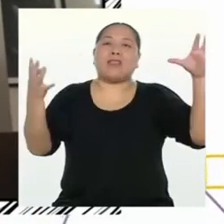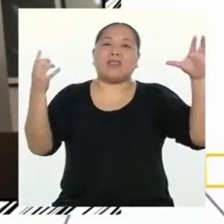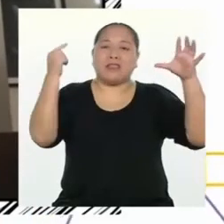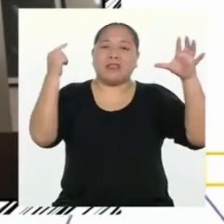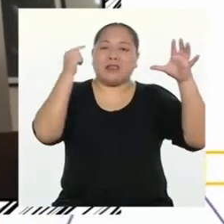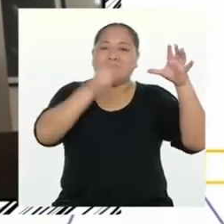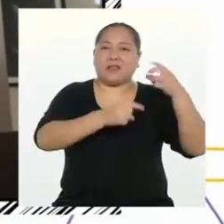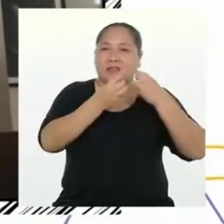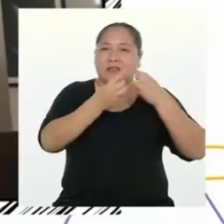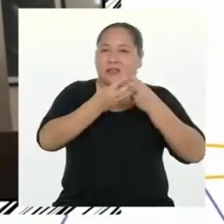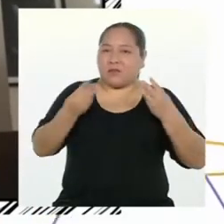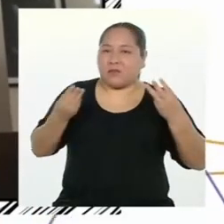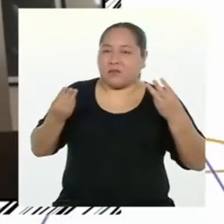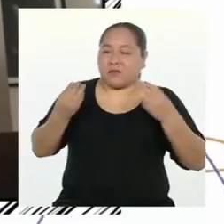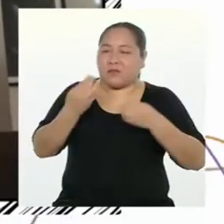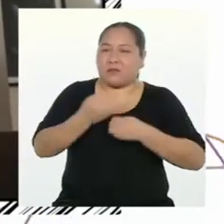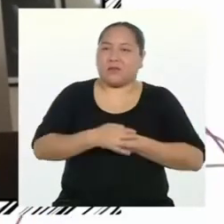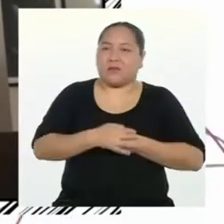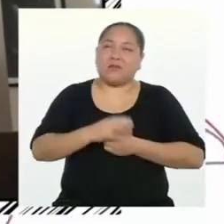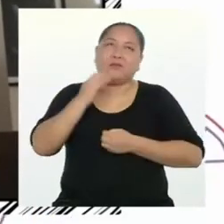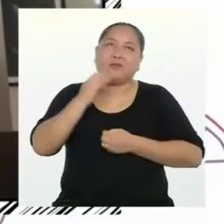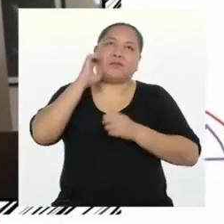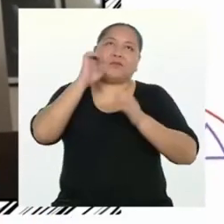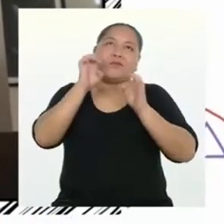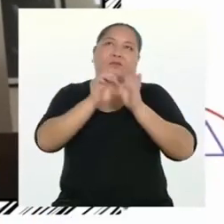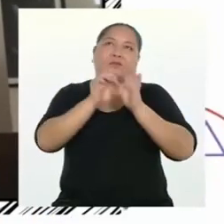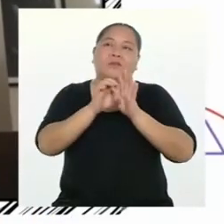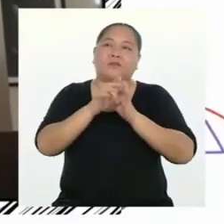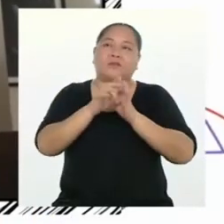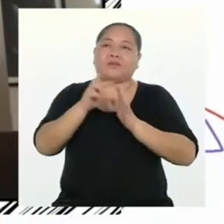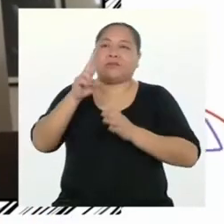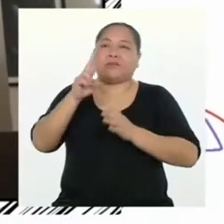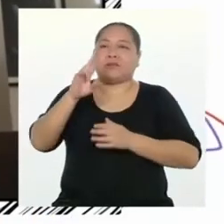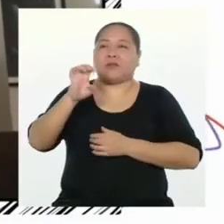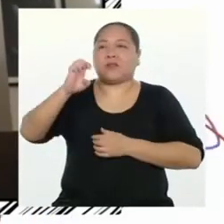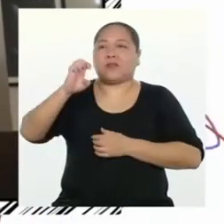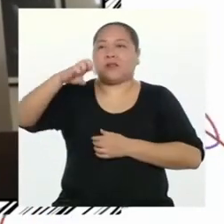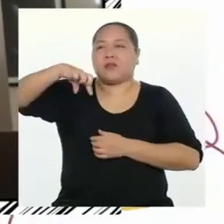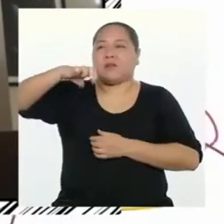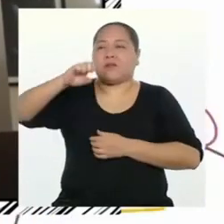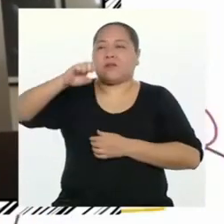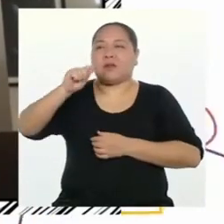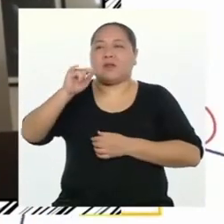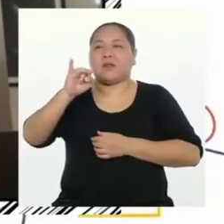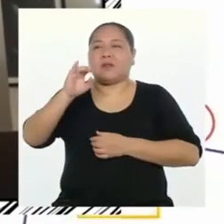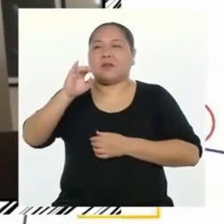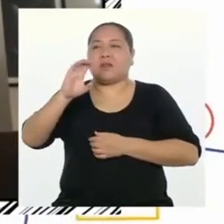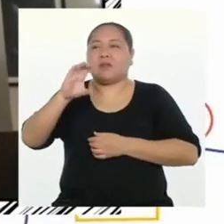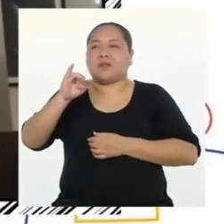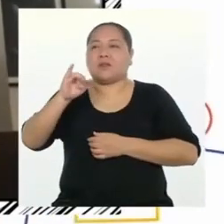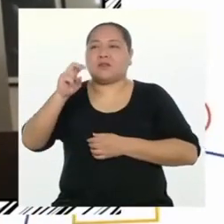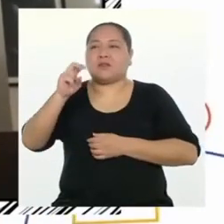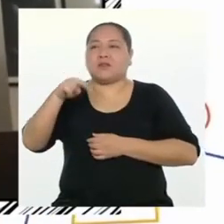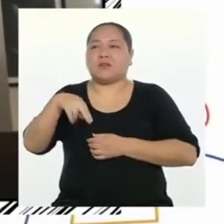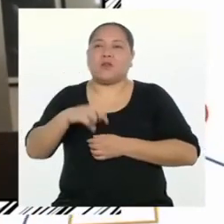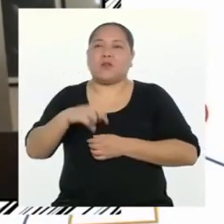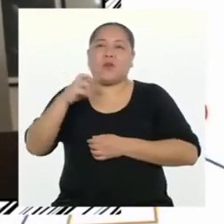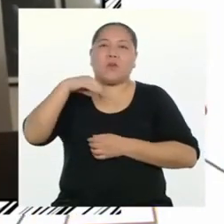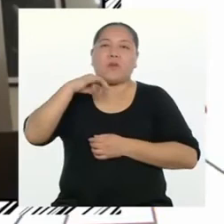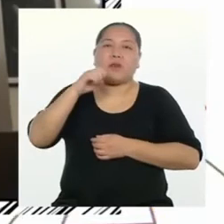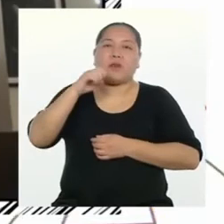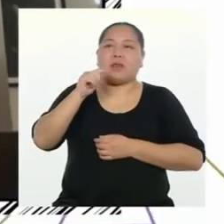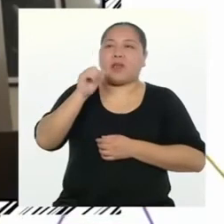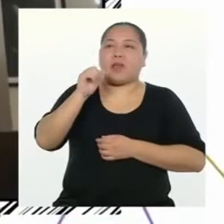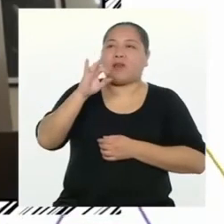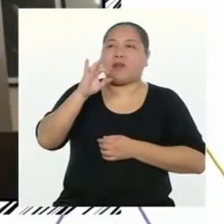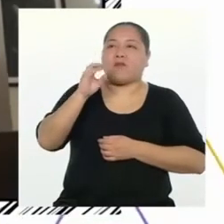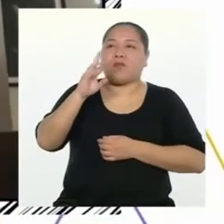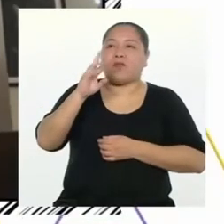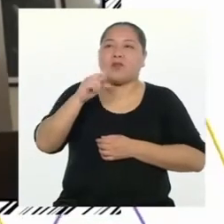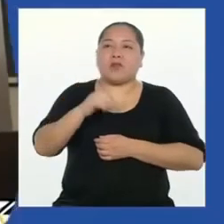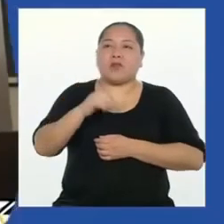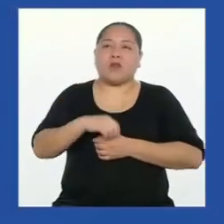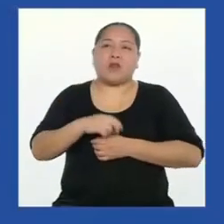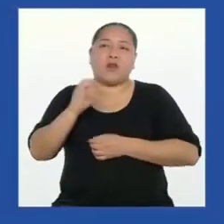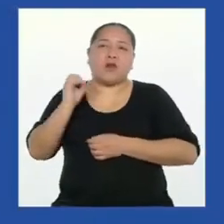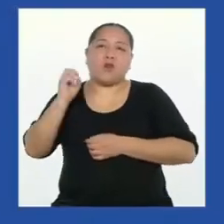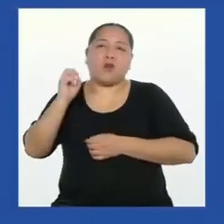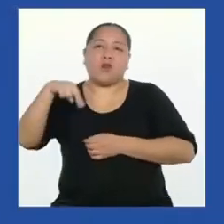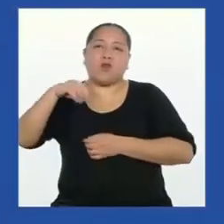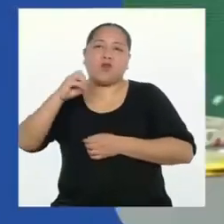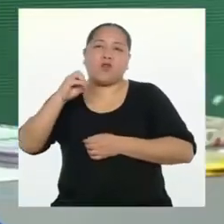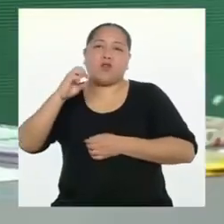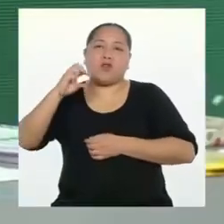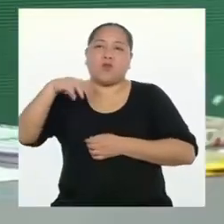producto. ¿No? Por ejemplo, también está la repetición, la derivación, está la metáfora, está la onomatopeia.